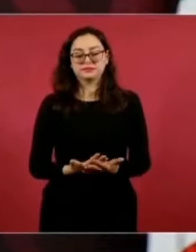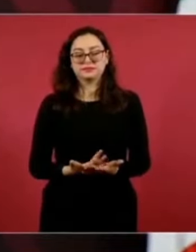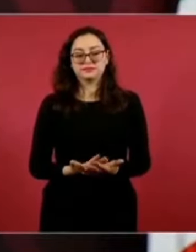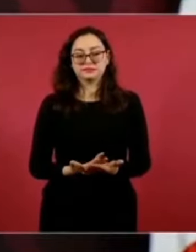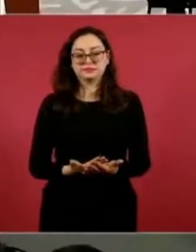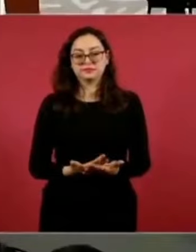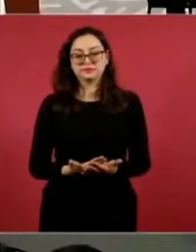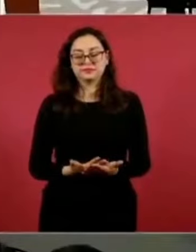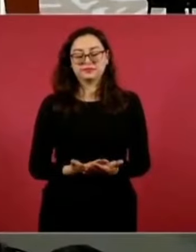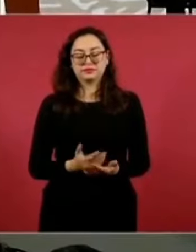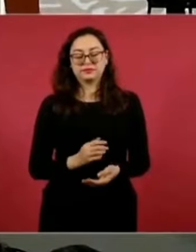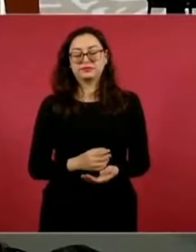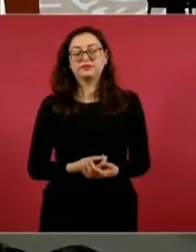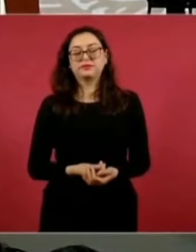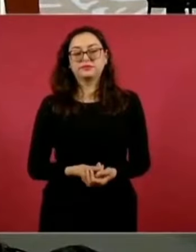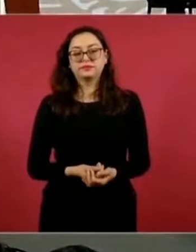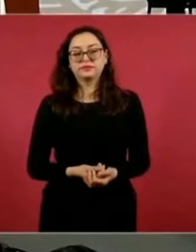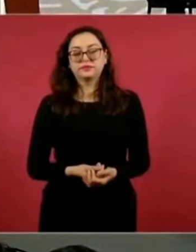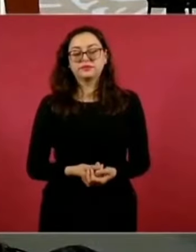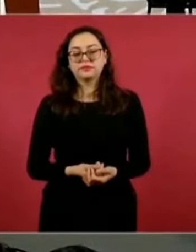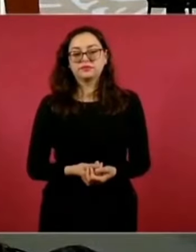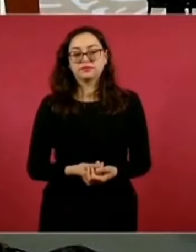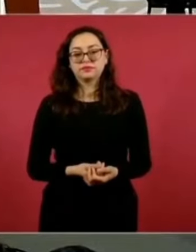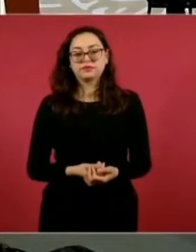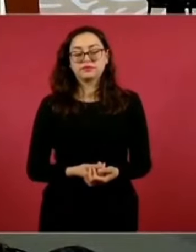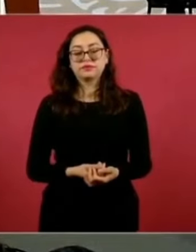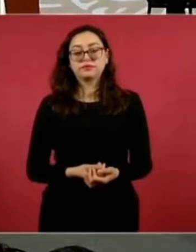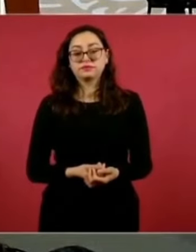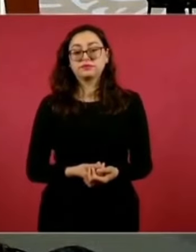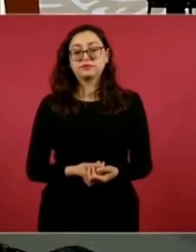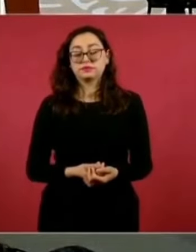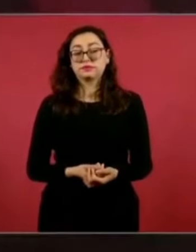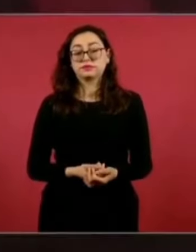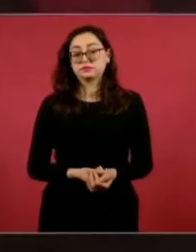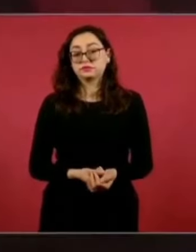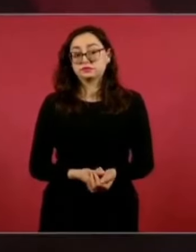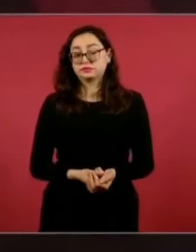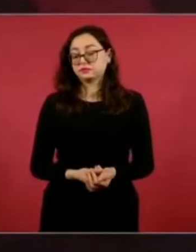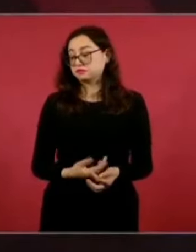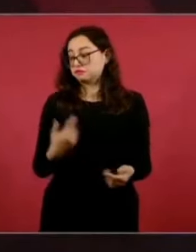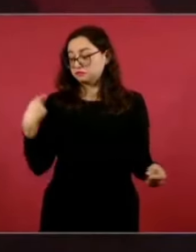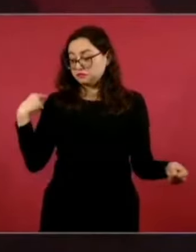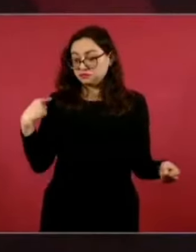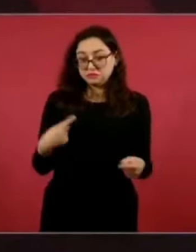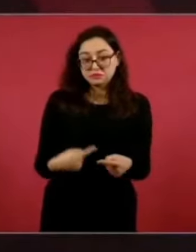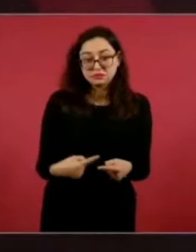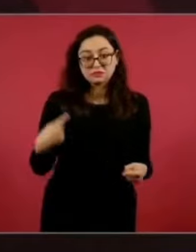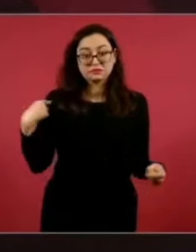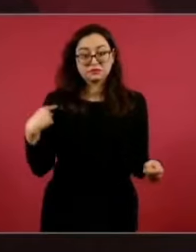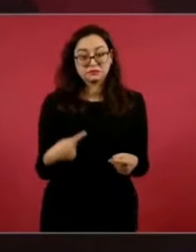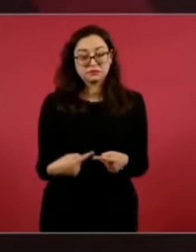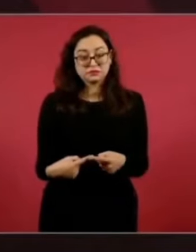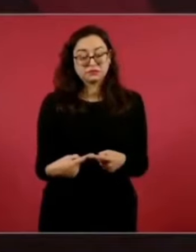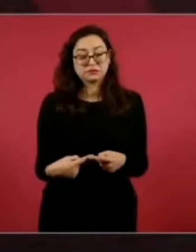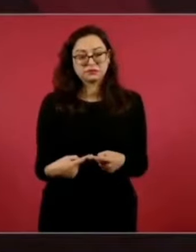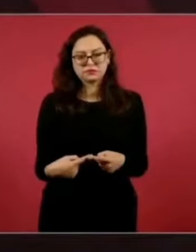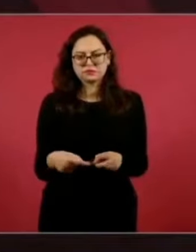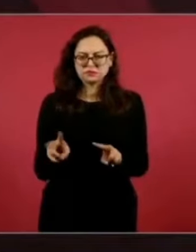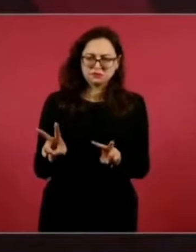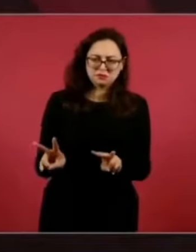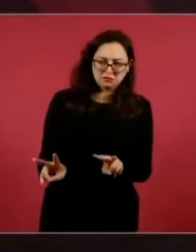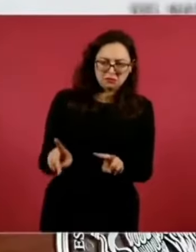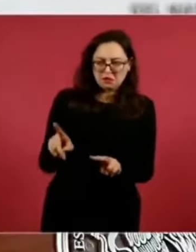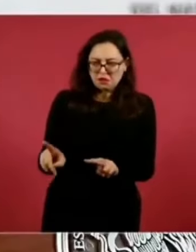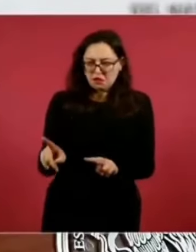¿Qué lo que